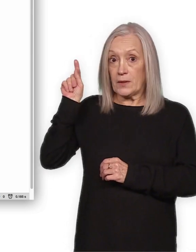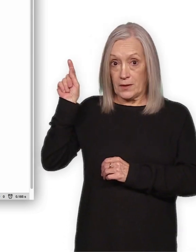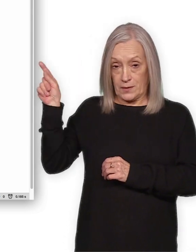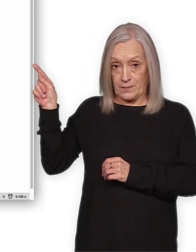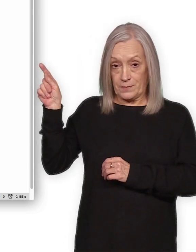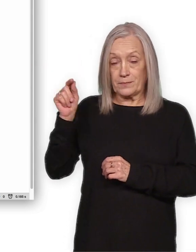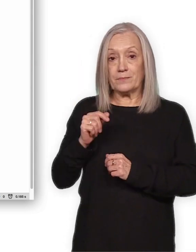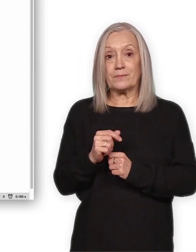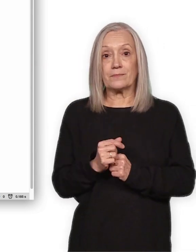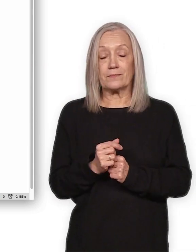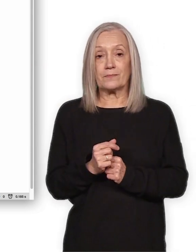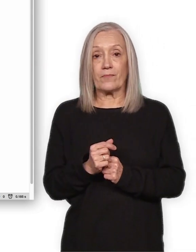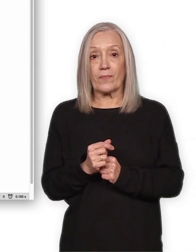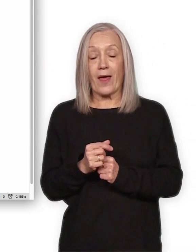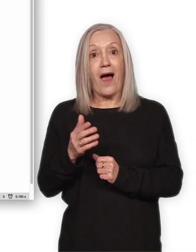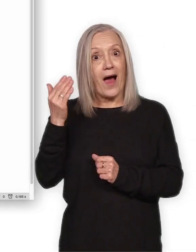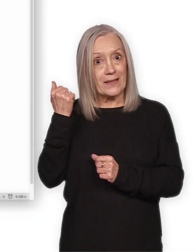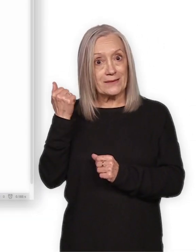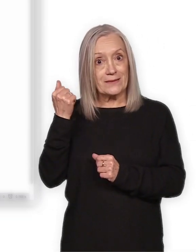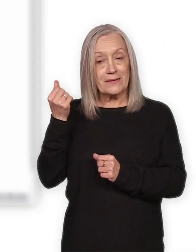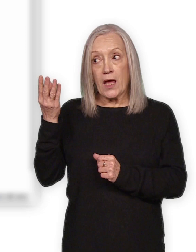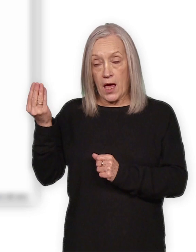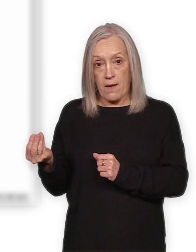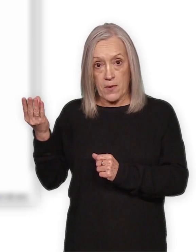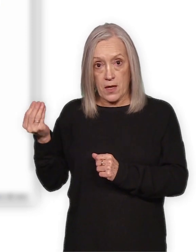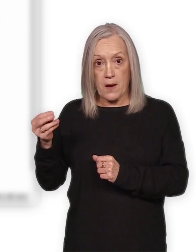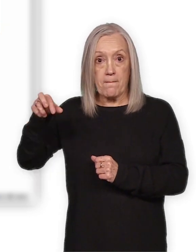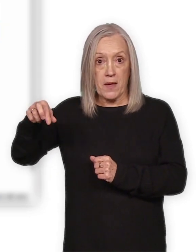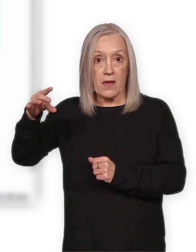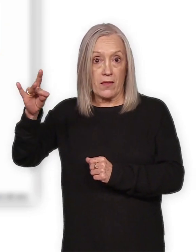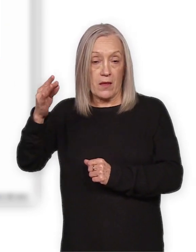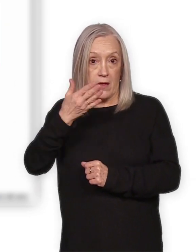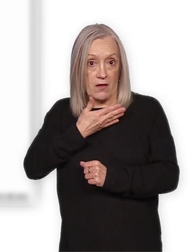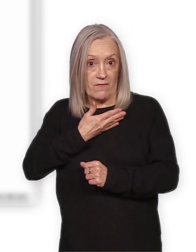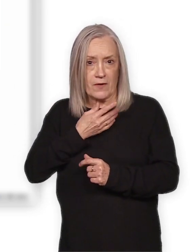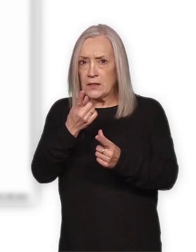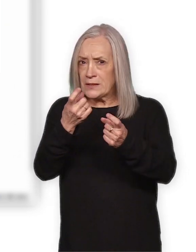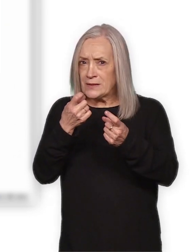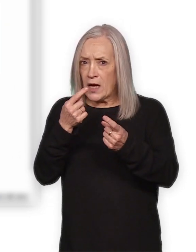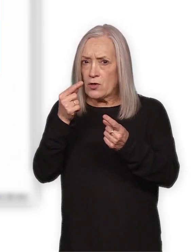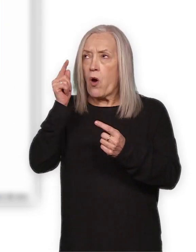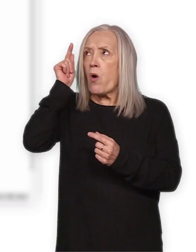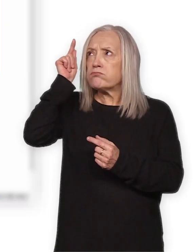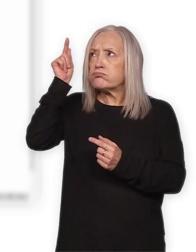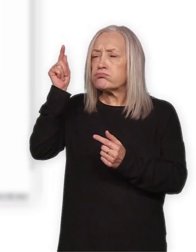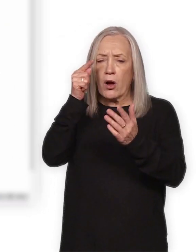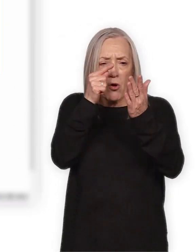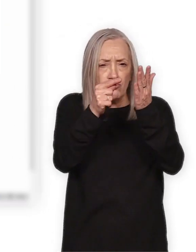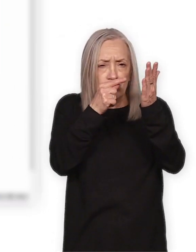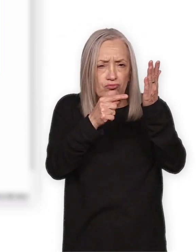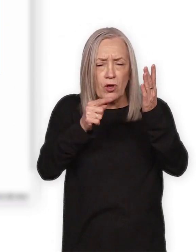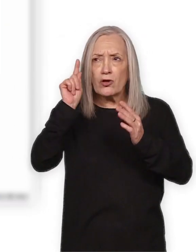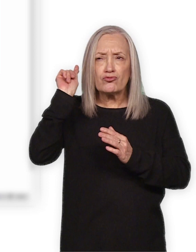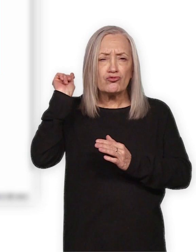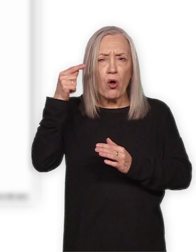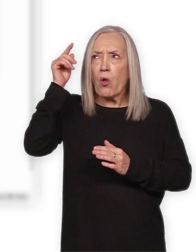encuentra en el extremo superior derecho de la operación. Previamente a la generación del PDF, se realiza un control